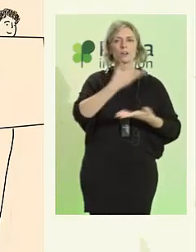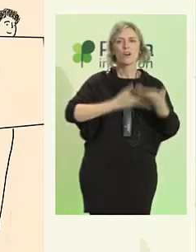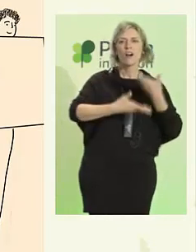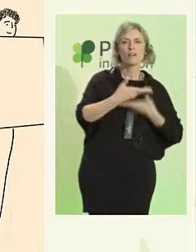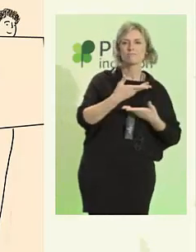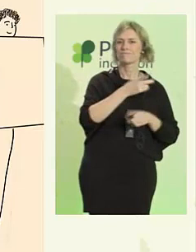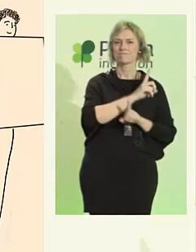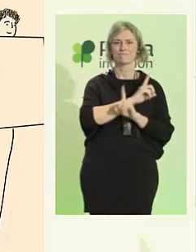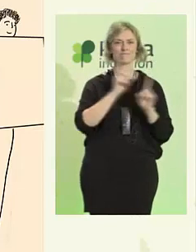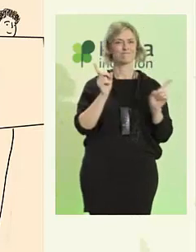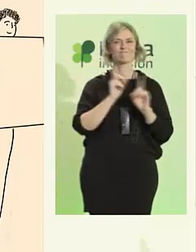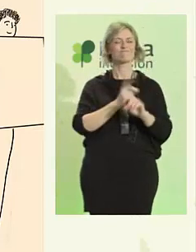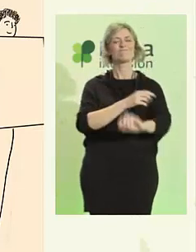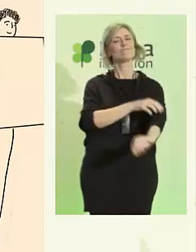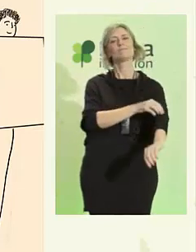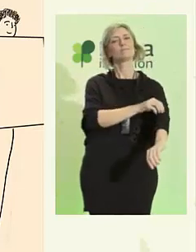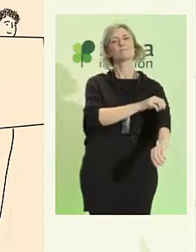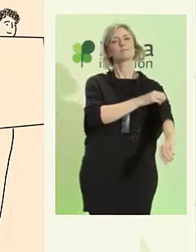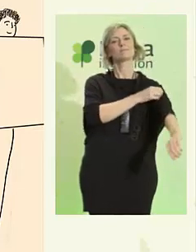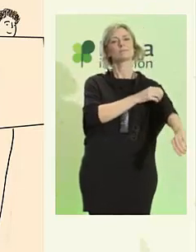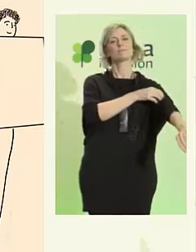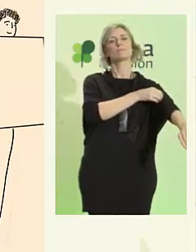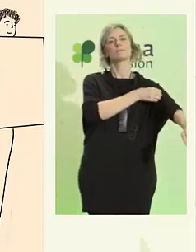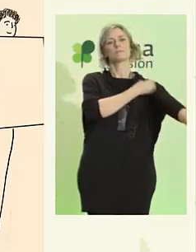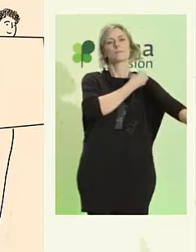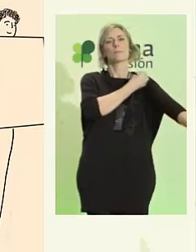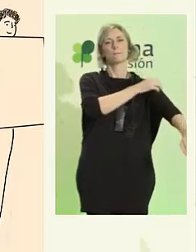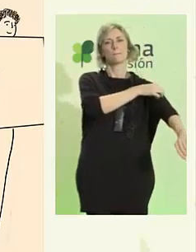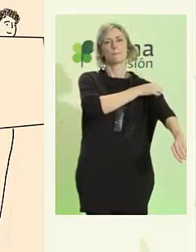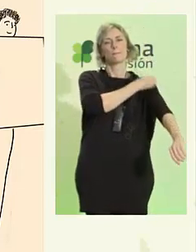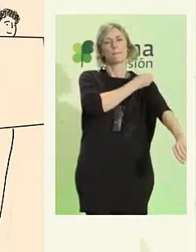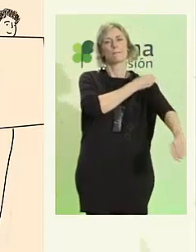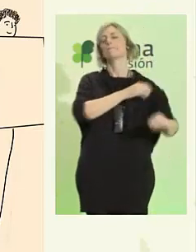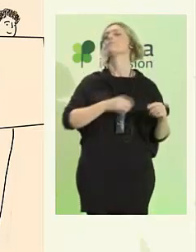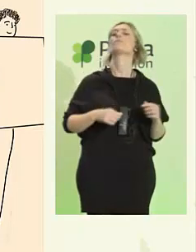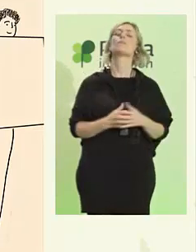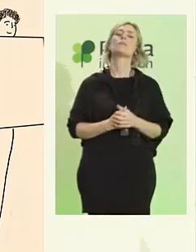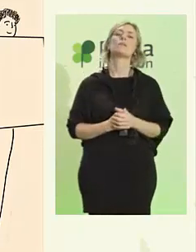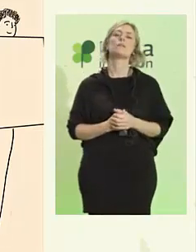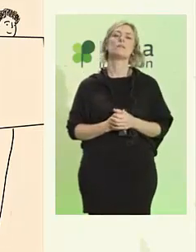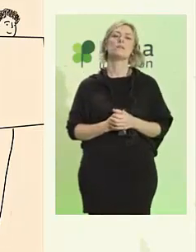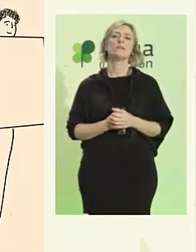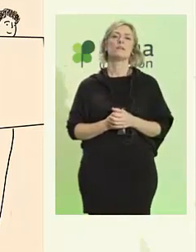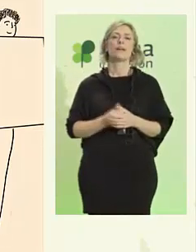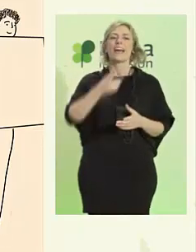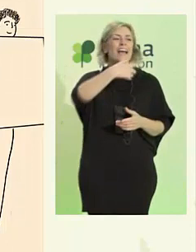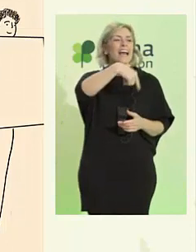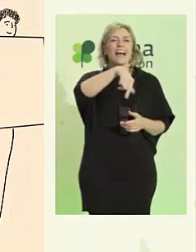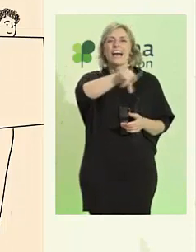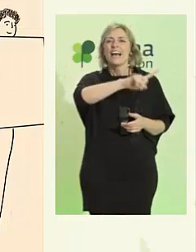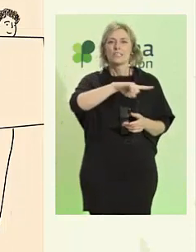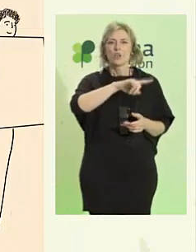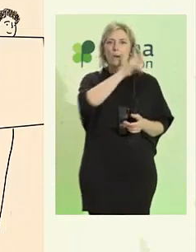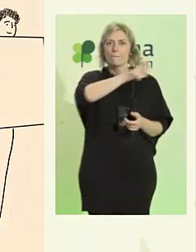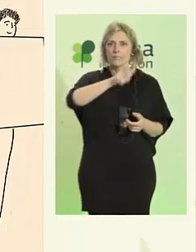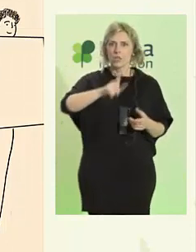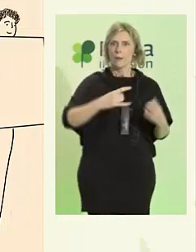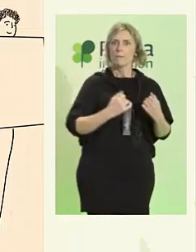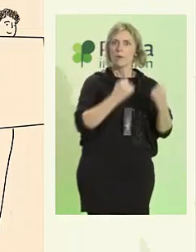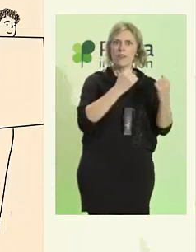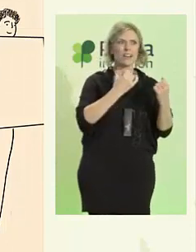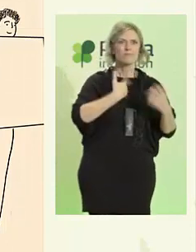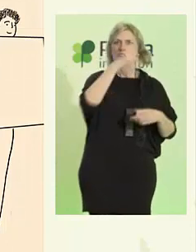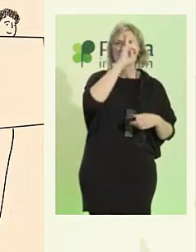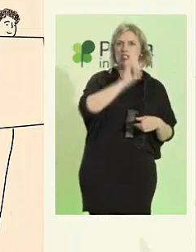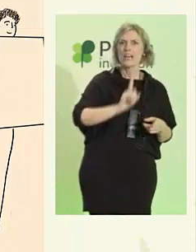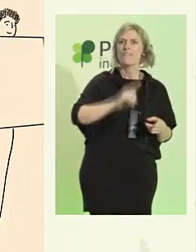No están contribuyendo a la sociedad, no saben qué es lo verdaderamente importante para las personas.